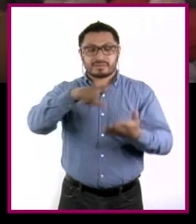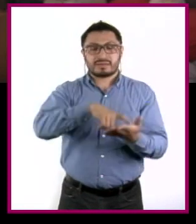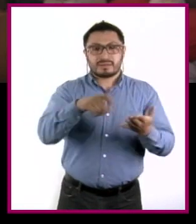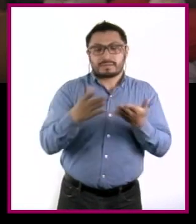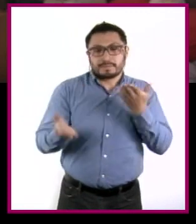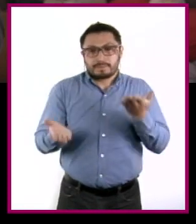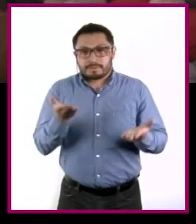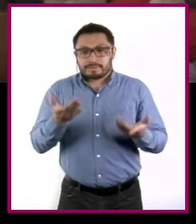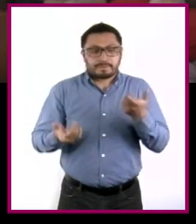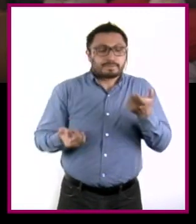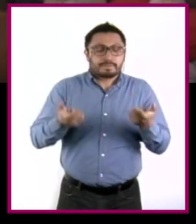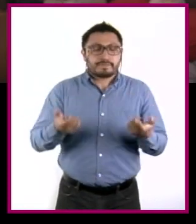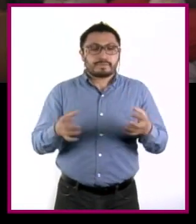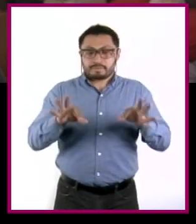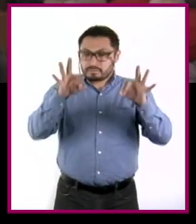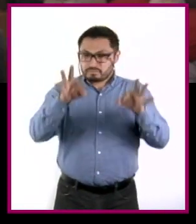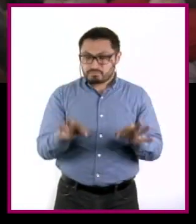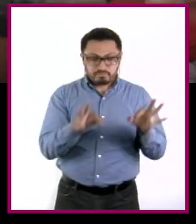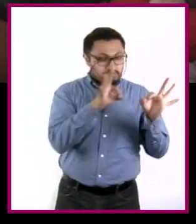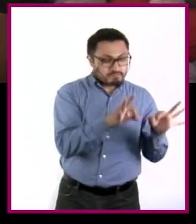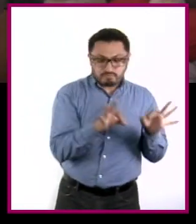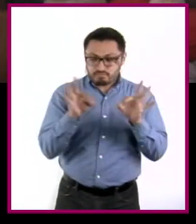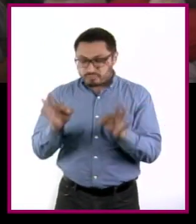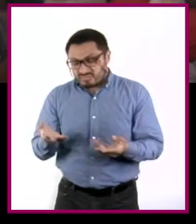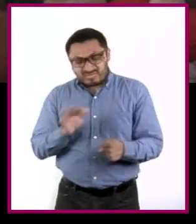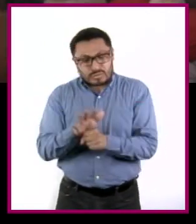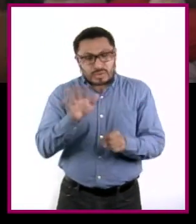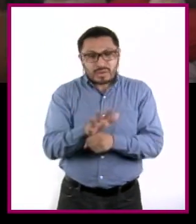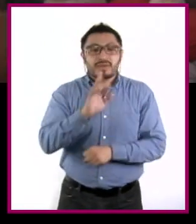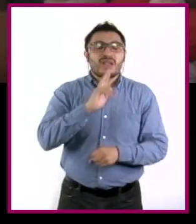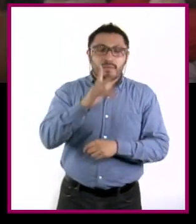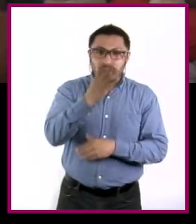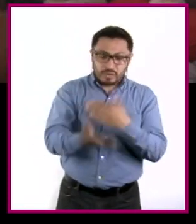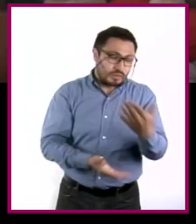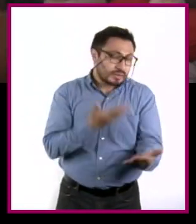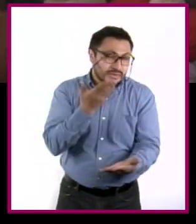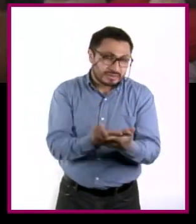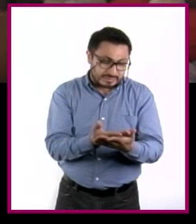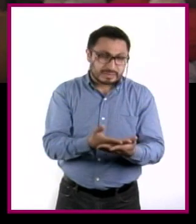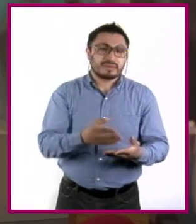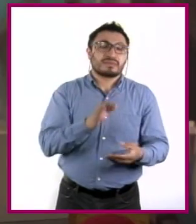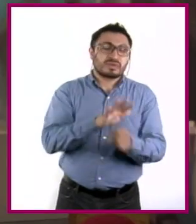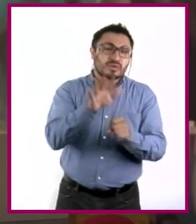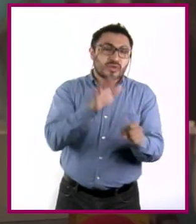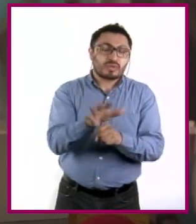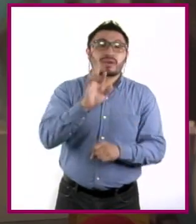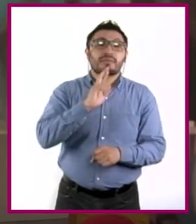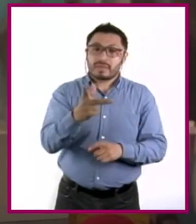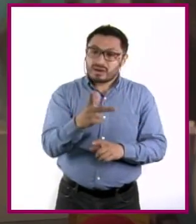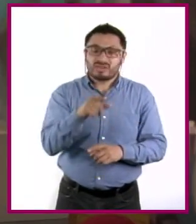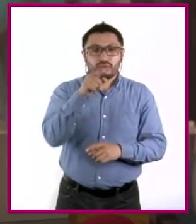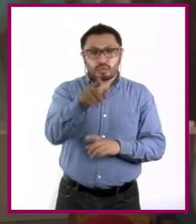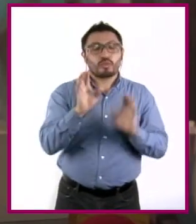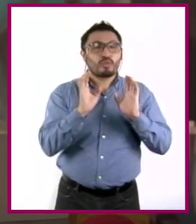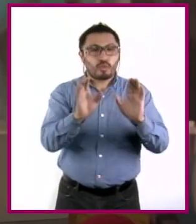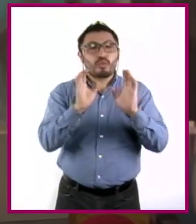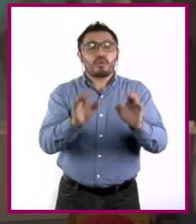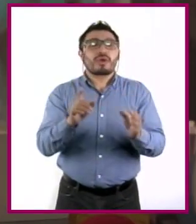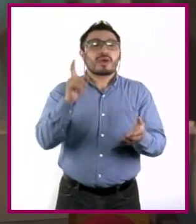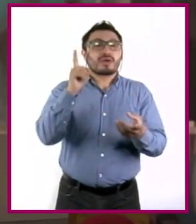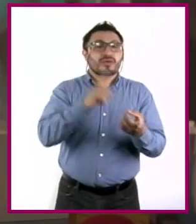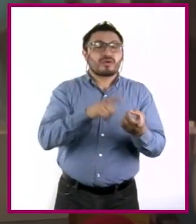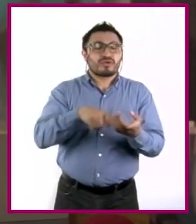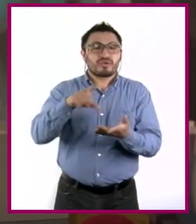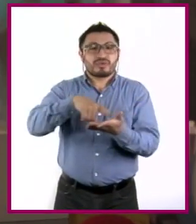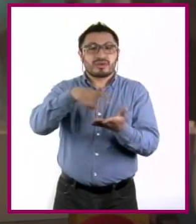precios, calidad y analiza cuál producto o servicio responde mejor a tus necesidades. Ten cuidado en dónde compras para